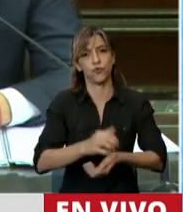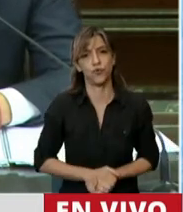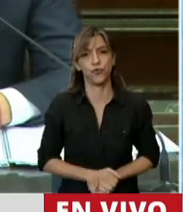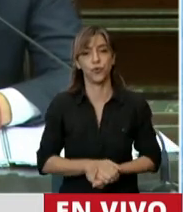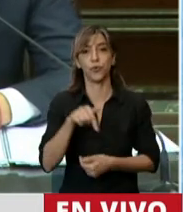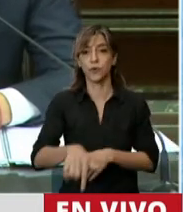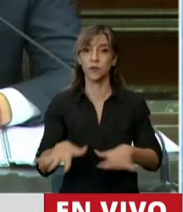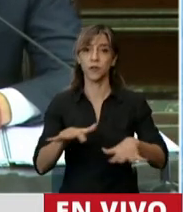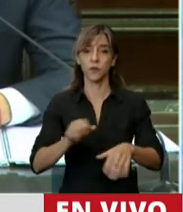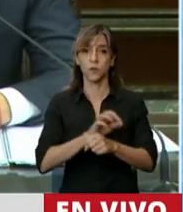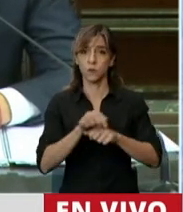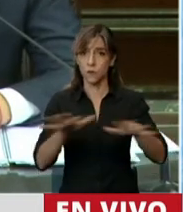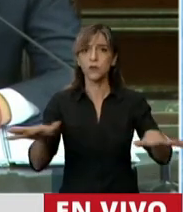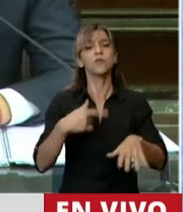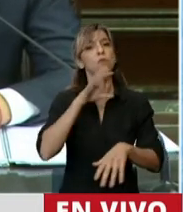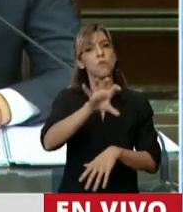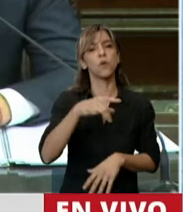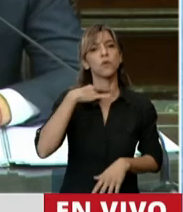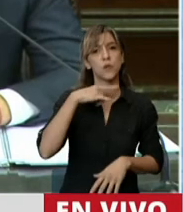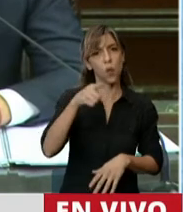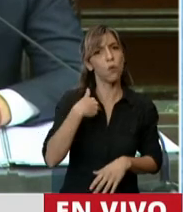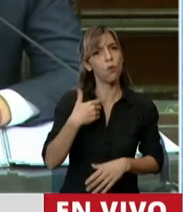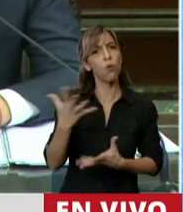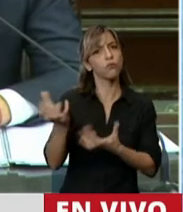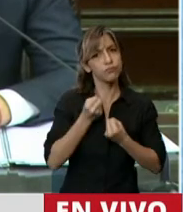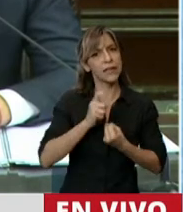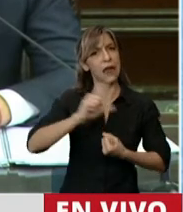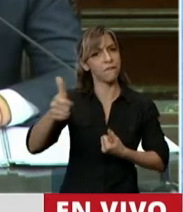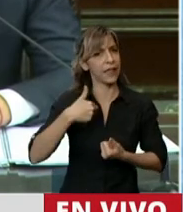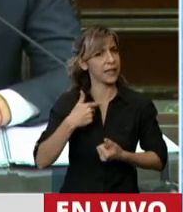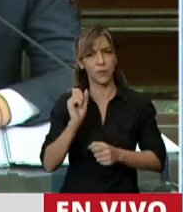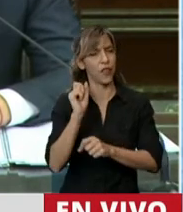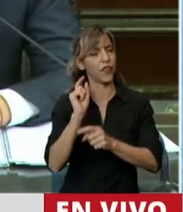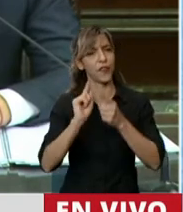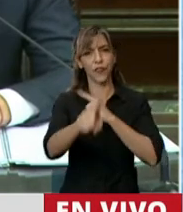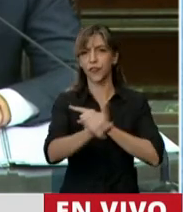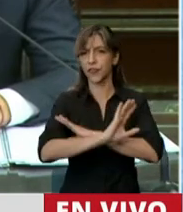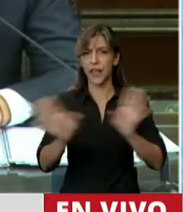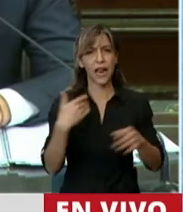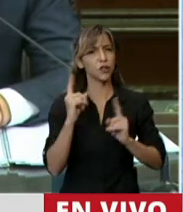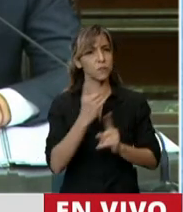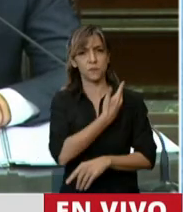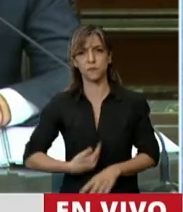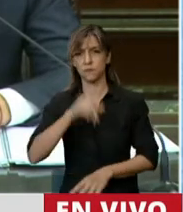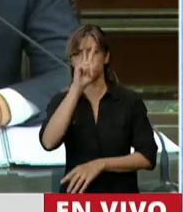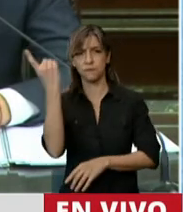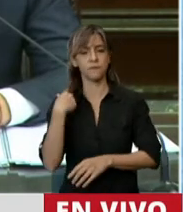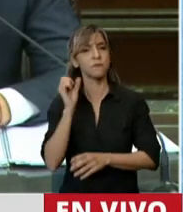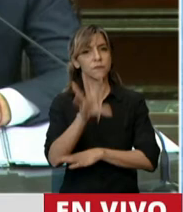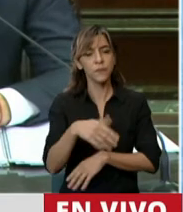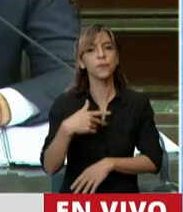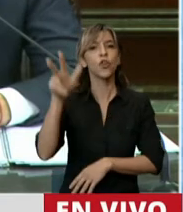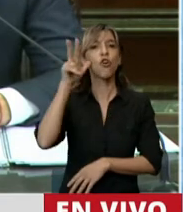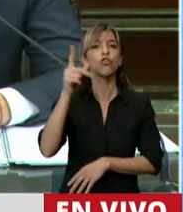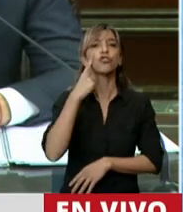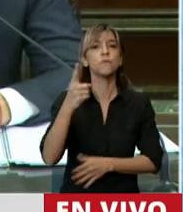miren, Jujuy ha recibido, por referencia directa de aportes extraordinarios de nuestro Gobierno Nacional, más de 8